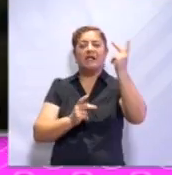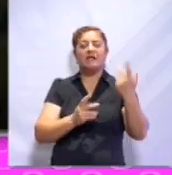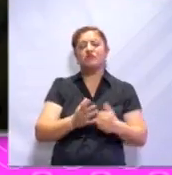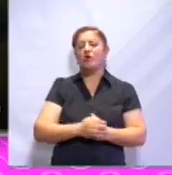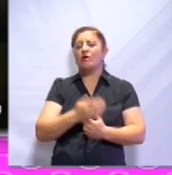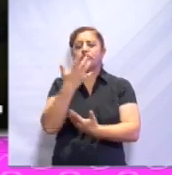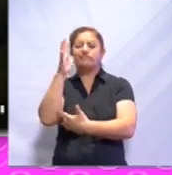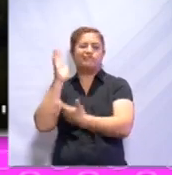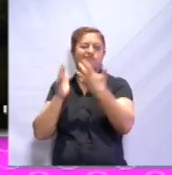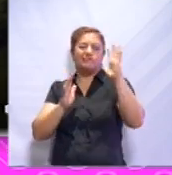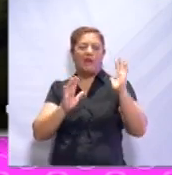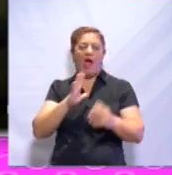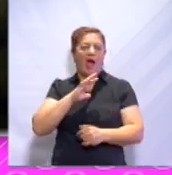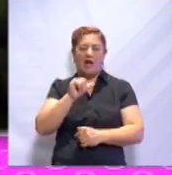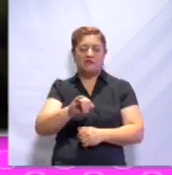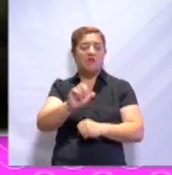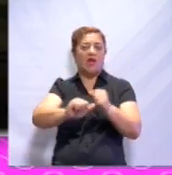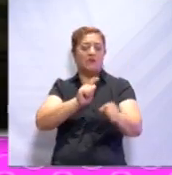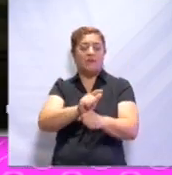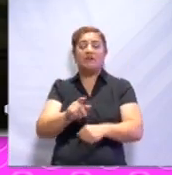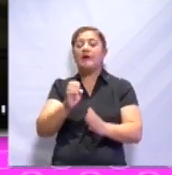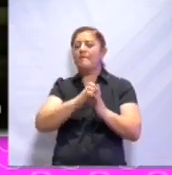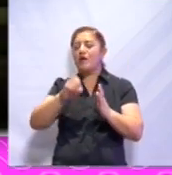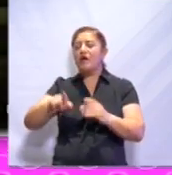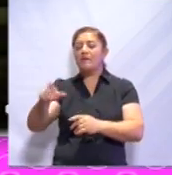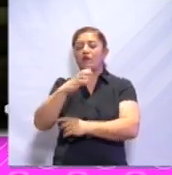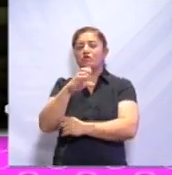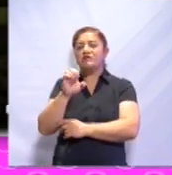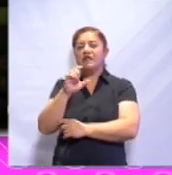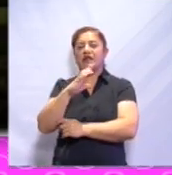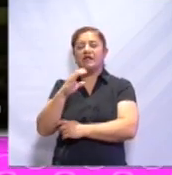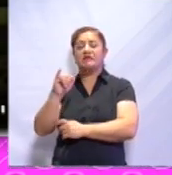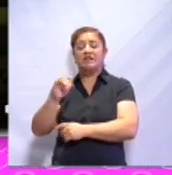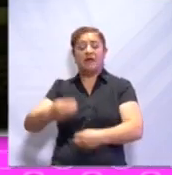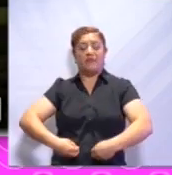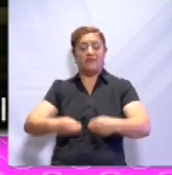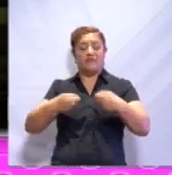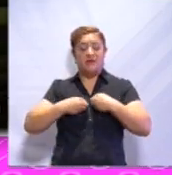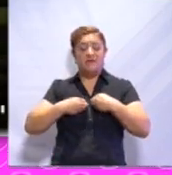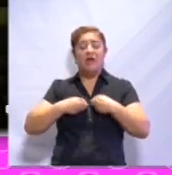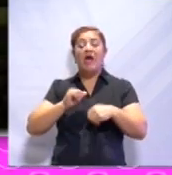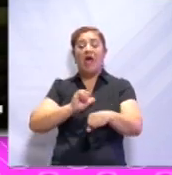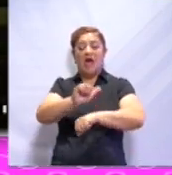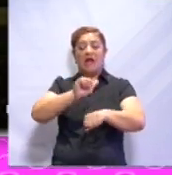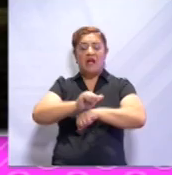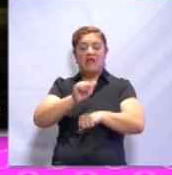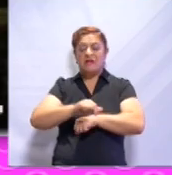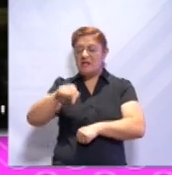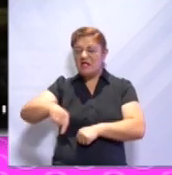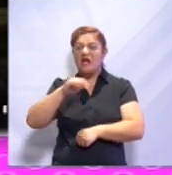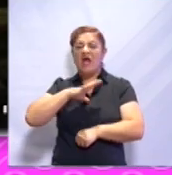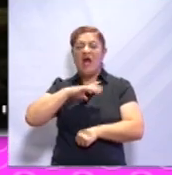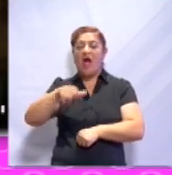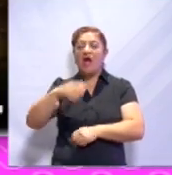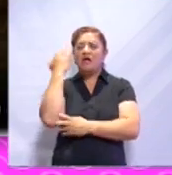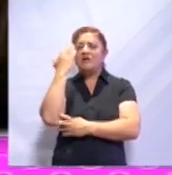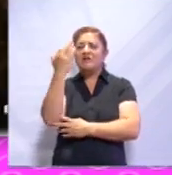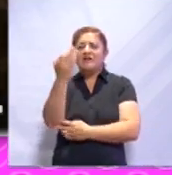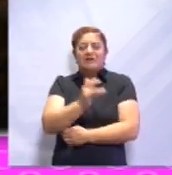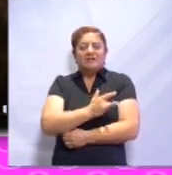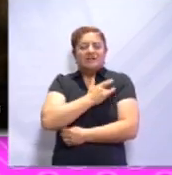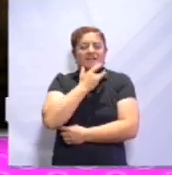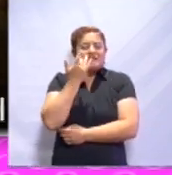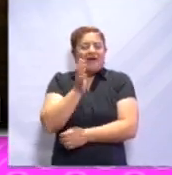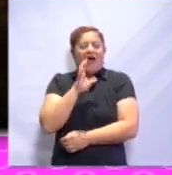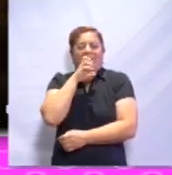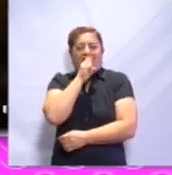Por ejemplo, Cecilia vive en la pradera argentina. Esta región natural se desarrolla en las llanuras con clima templado. Se